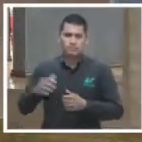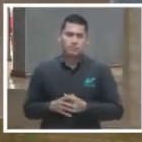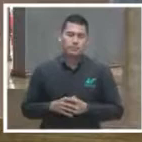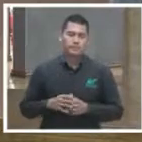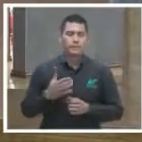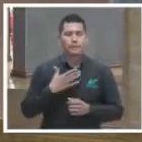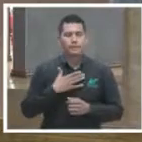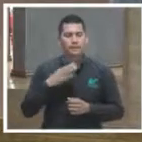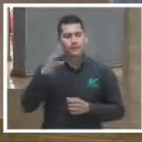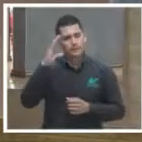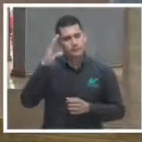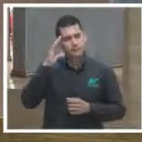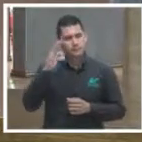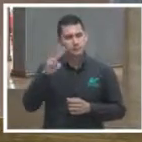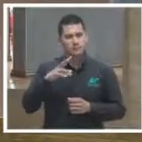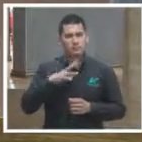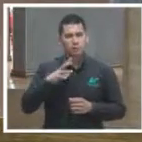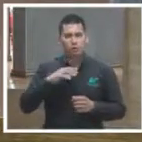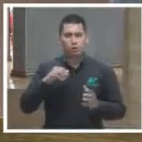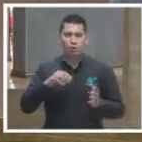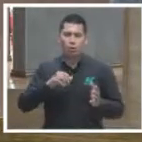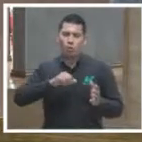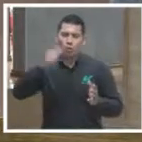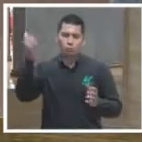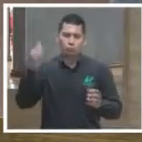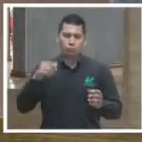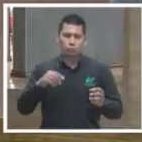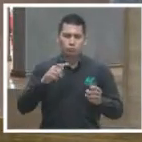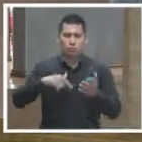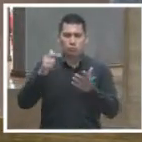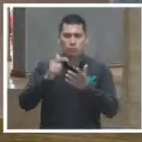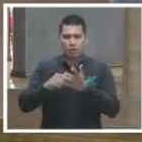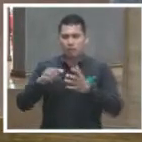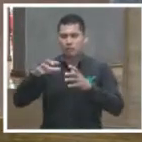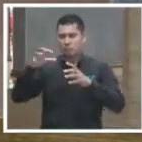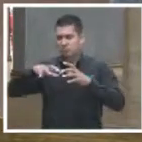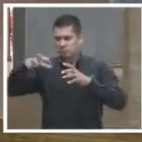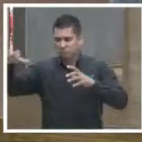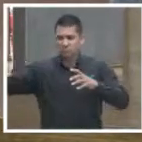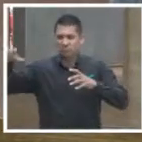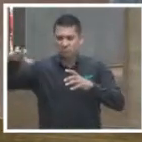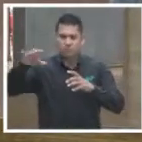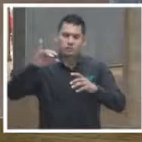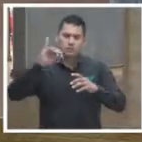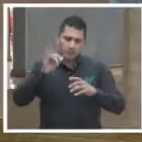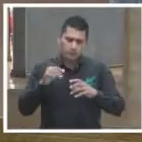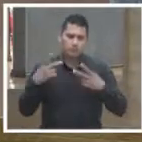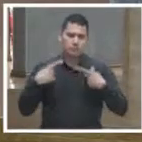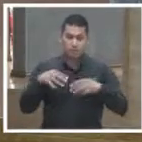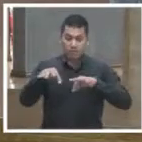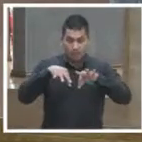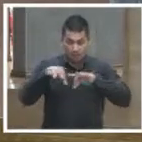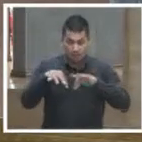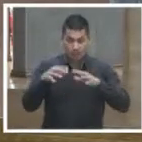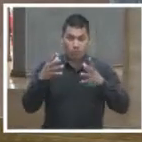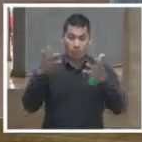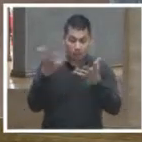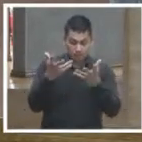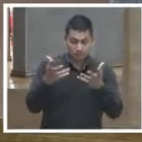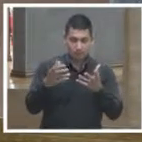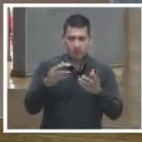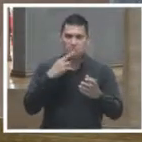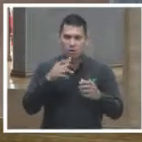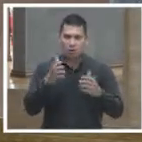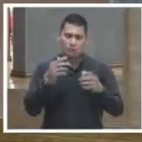muchos otros espacios en donde van a sustituir pues la mano de obra de las personas en los supermercados